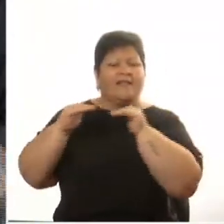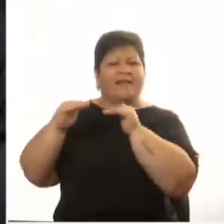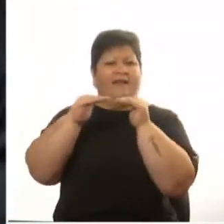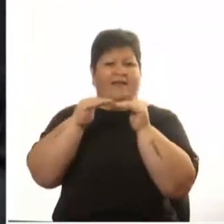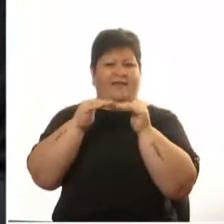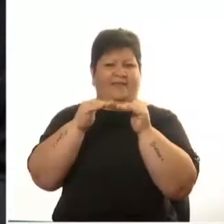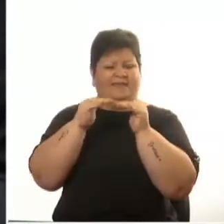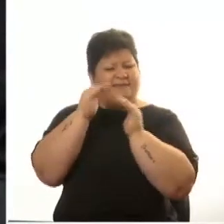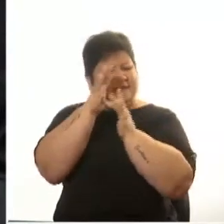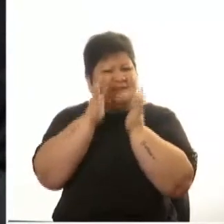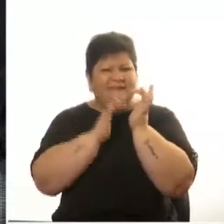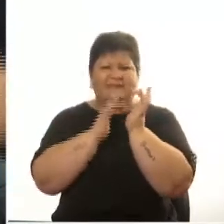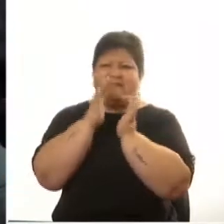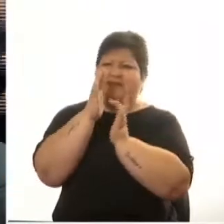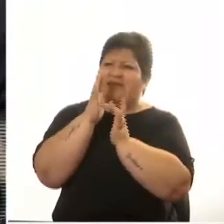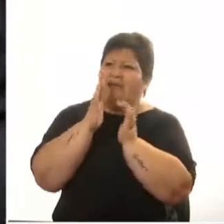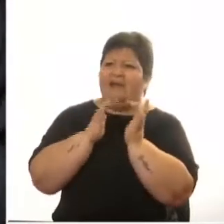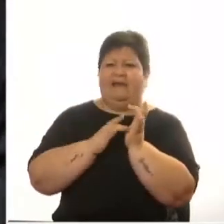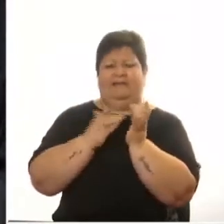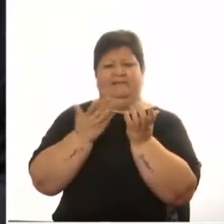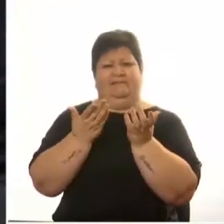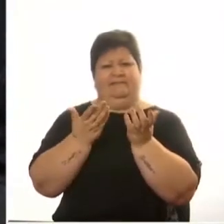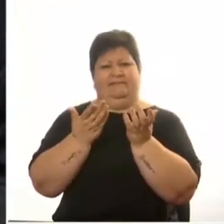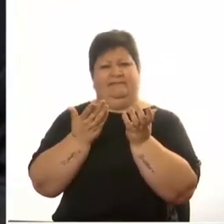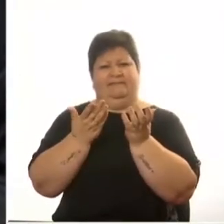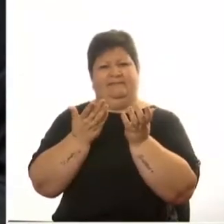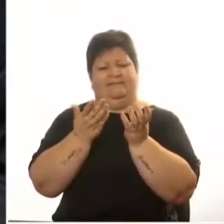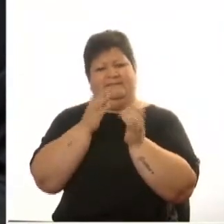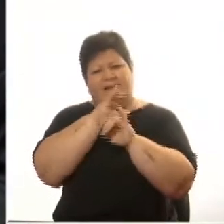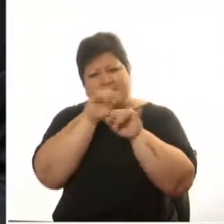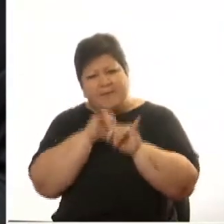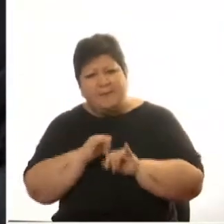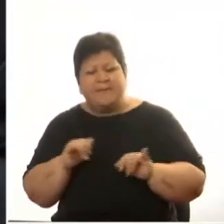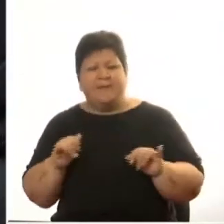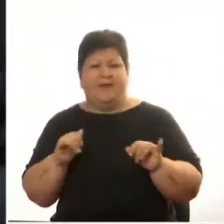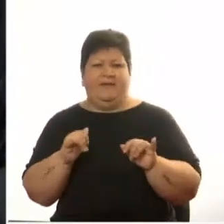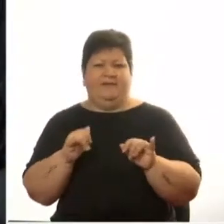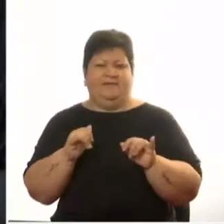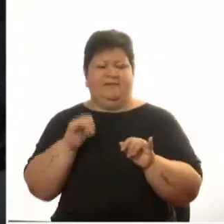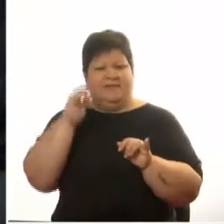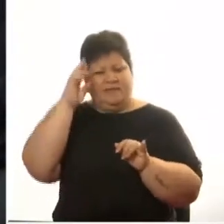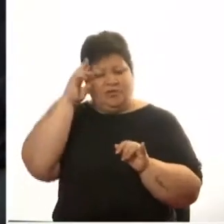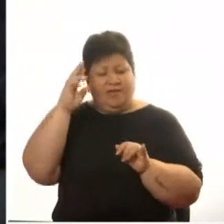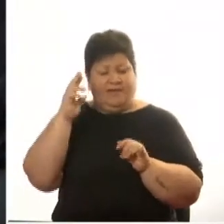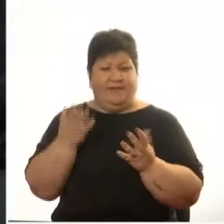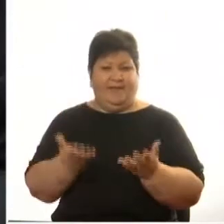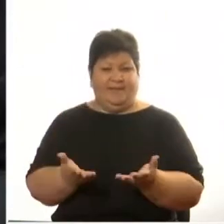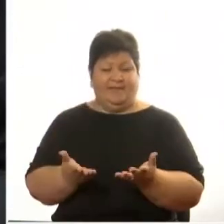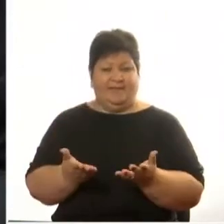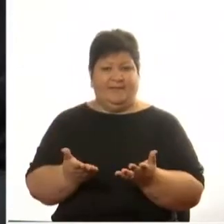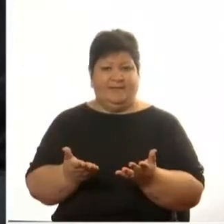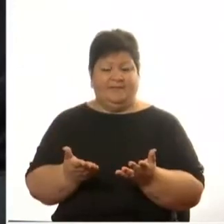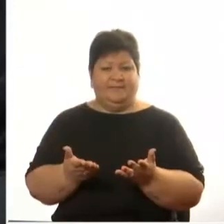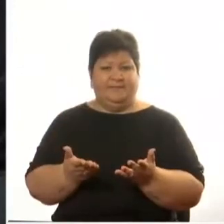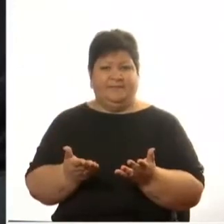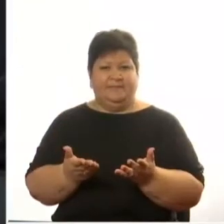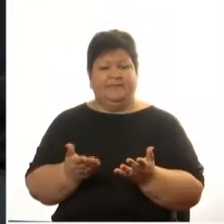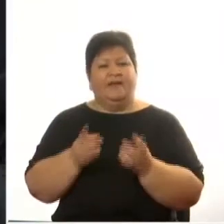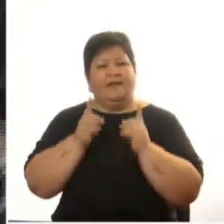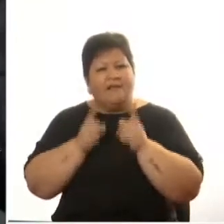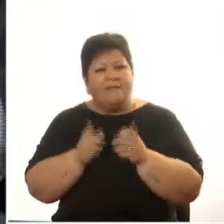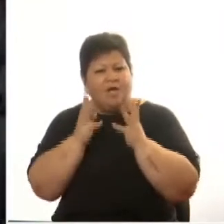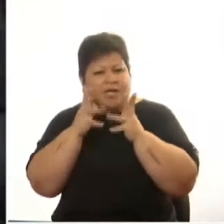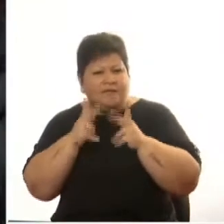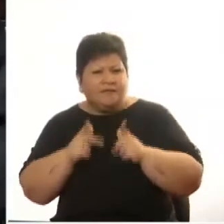cristiana de la piedad la griega de la racionalidad y la romana de la organización para la supervivencia